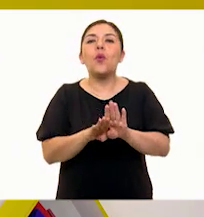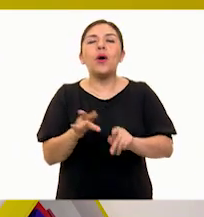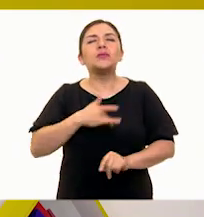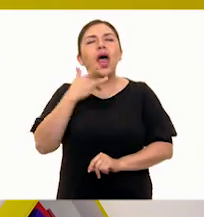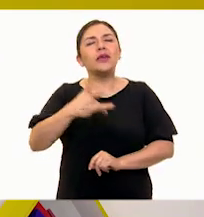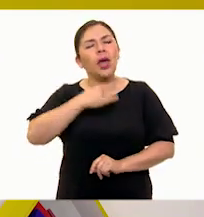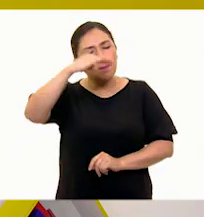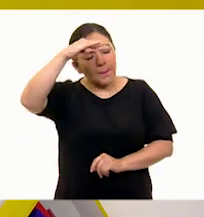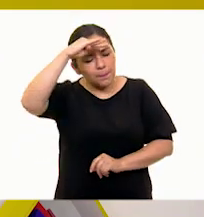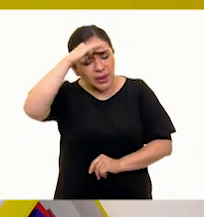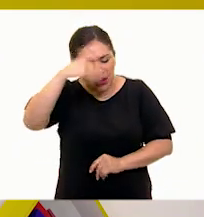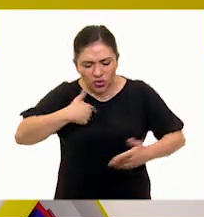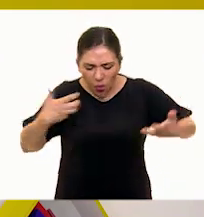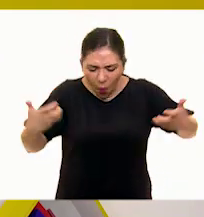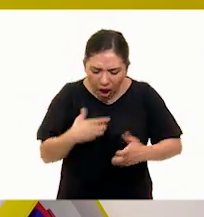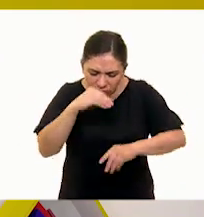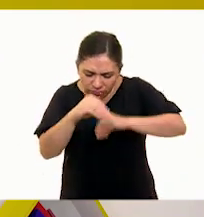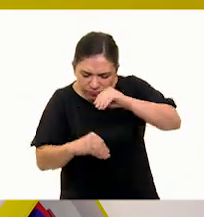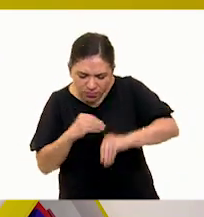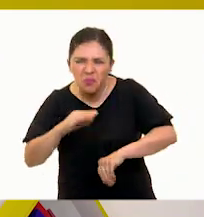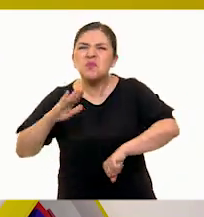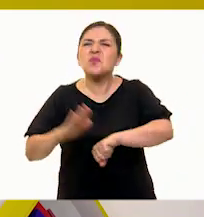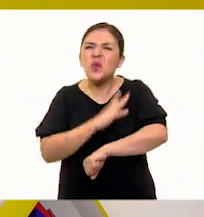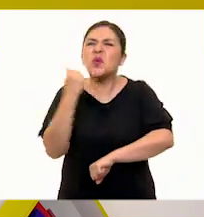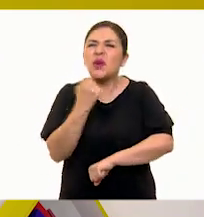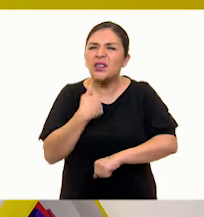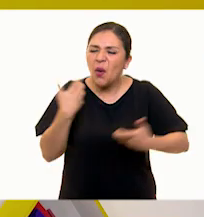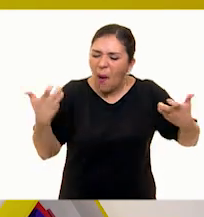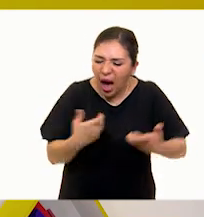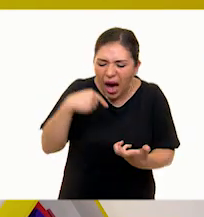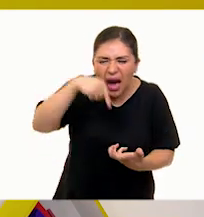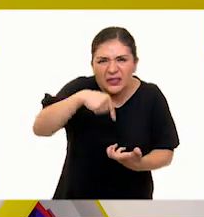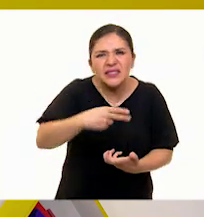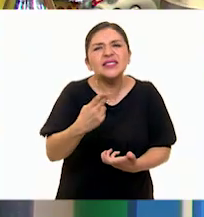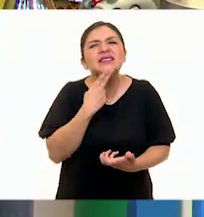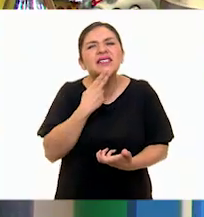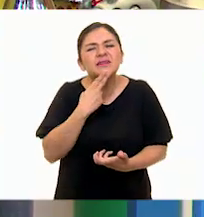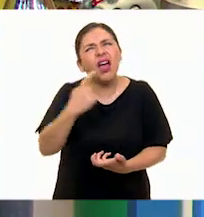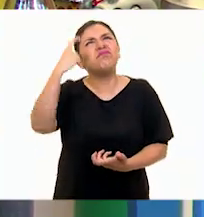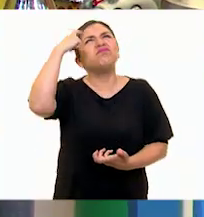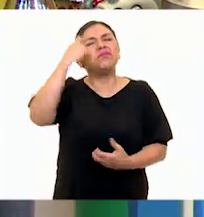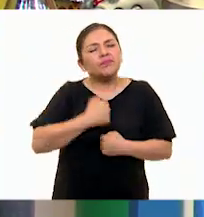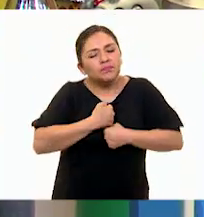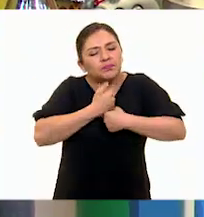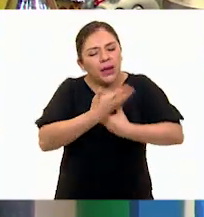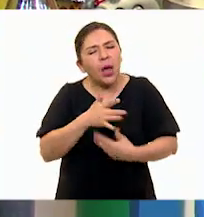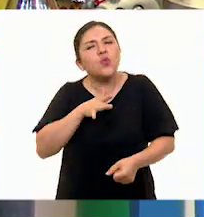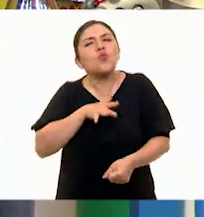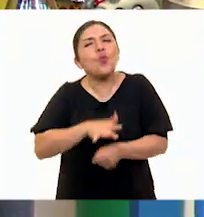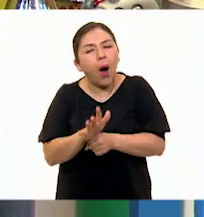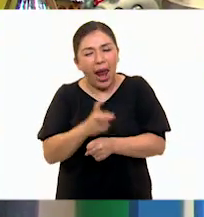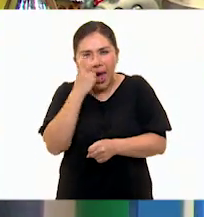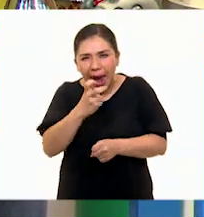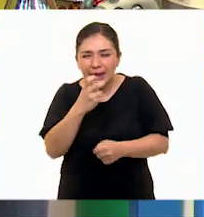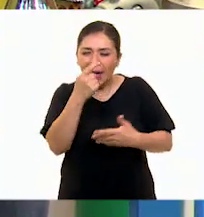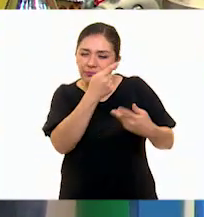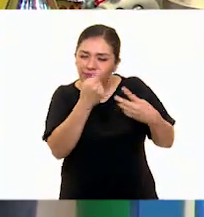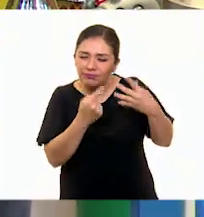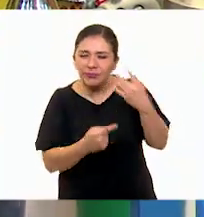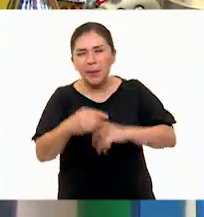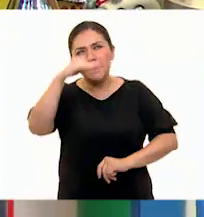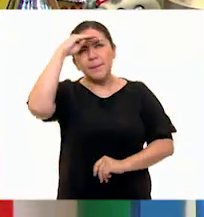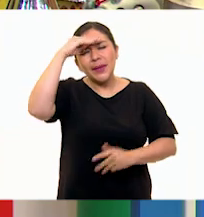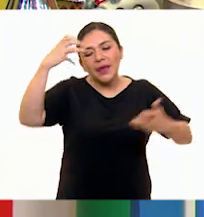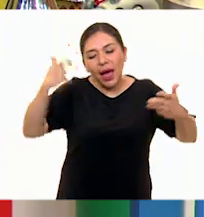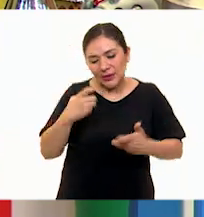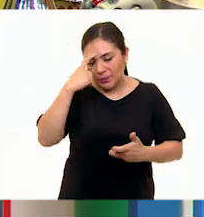reflexionar de lo que estás haciendo, por qué lo estás haciendo, qué te inspira. Todo esto son cosas que uno se pregunta